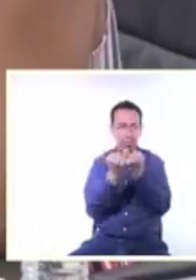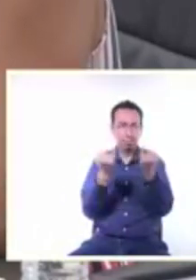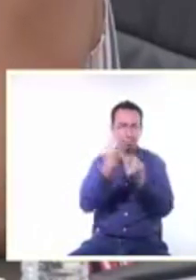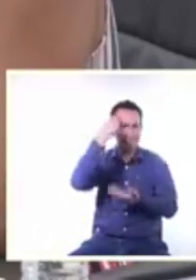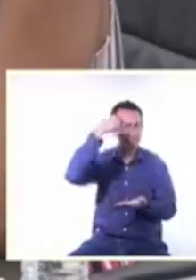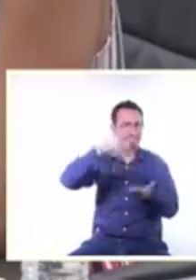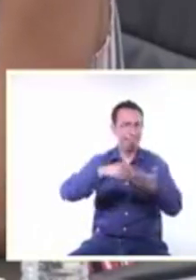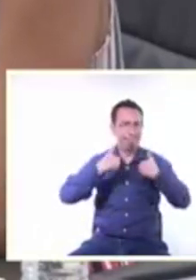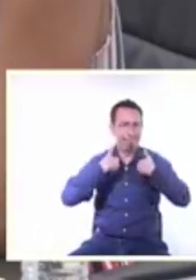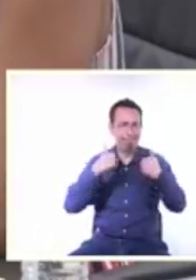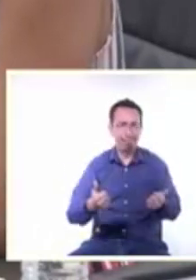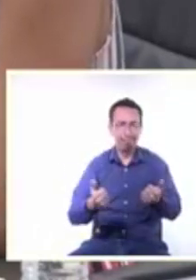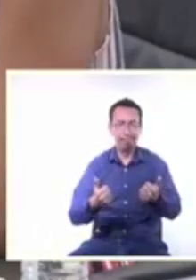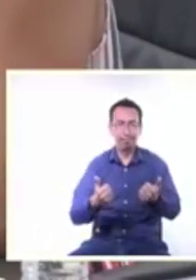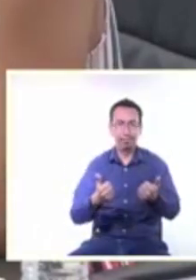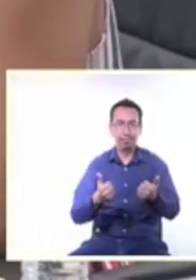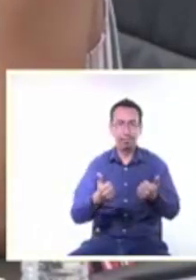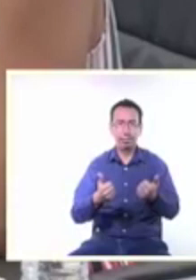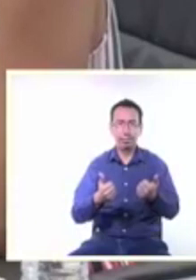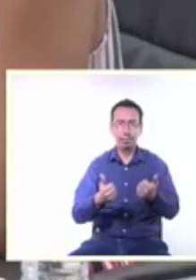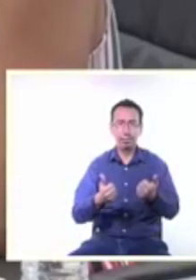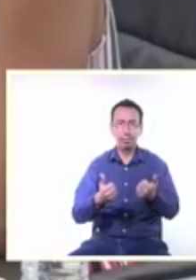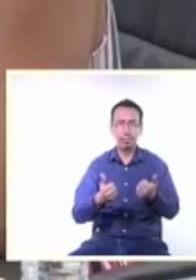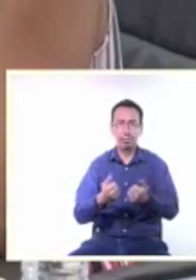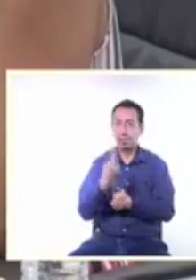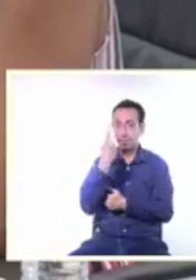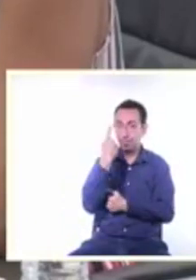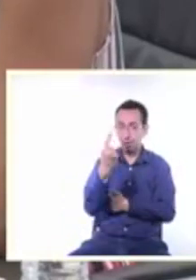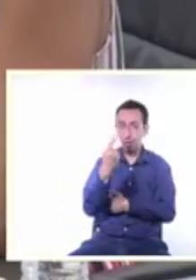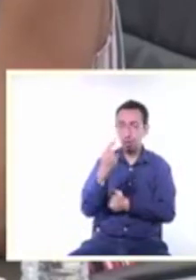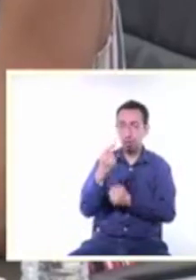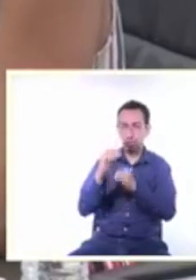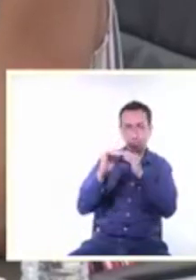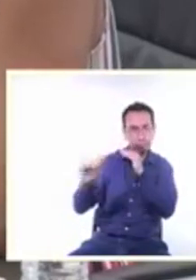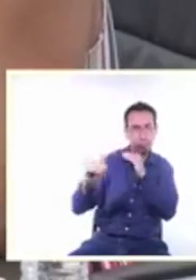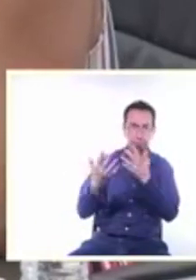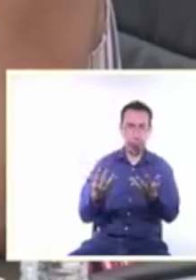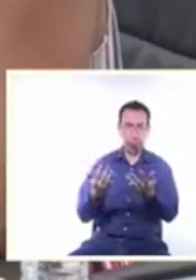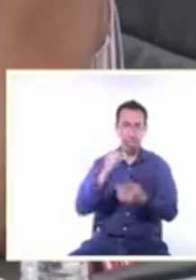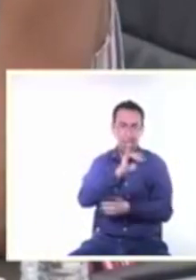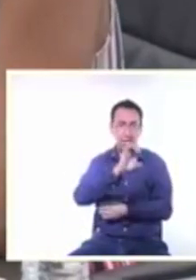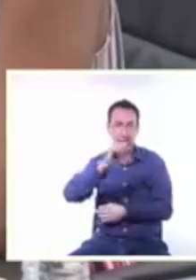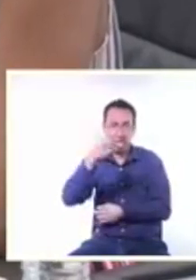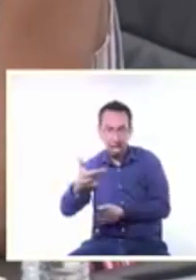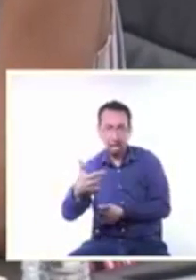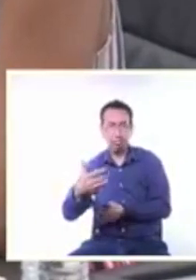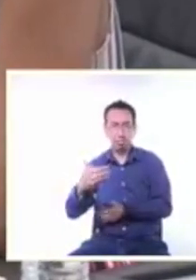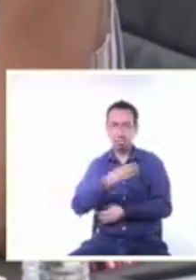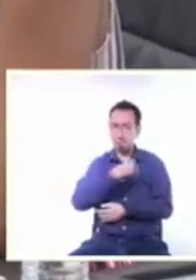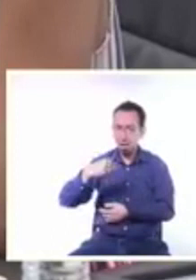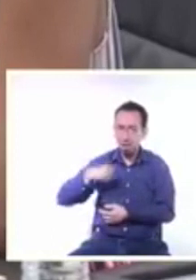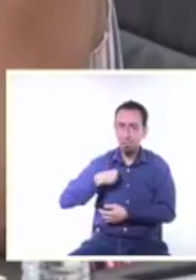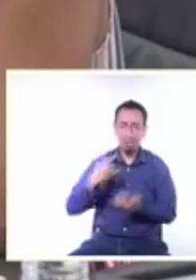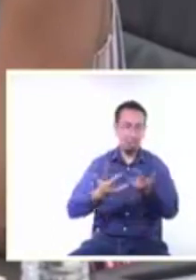convencida también que en un acto de congruencia un órgano colegiado integrado